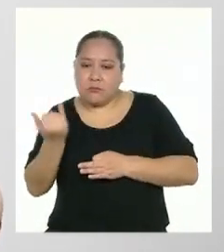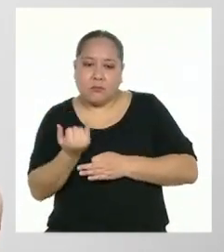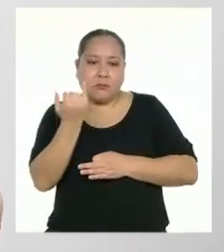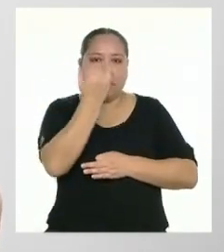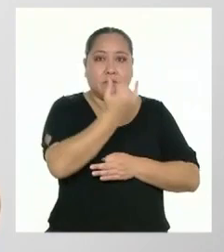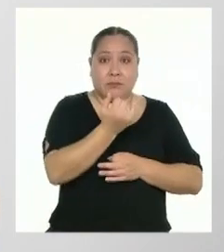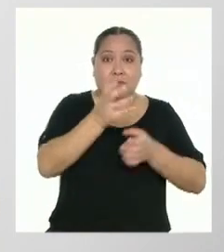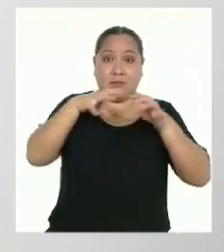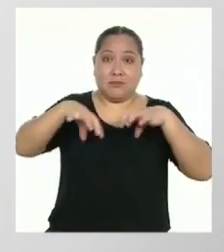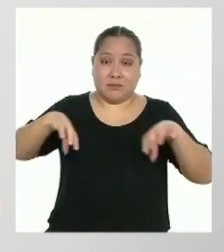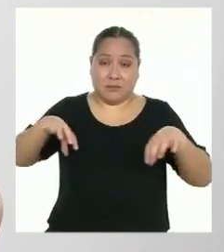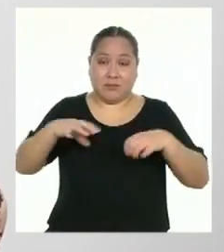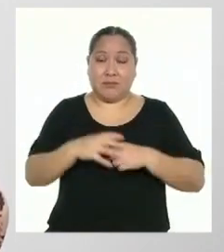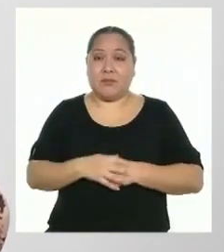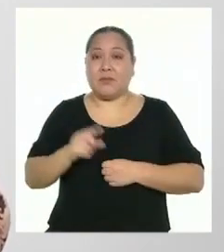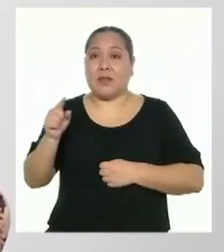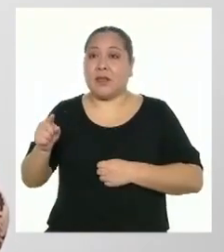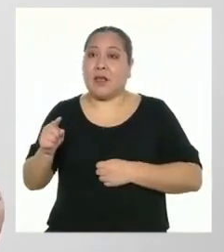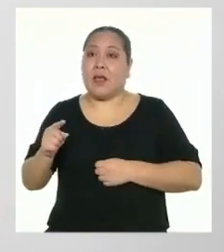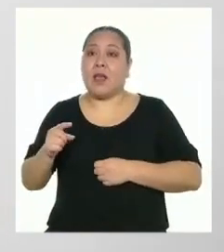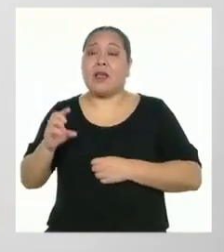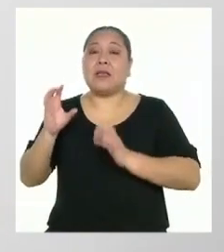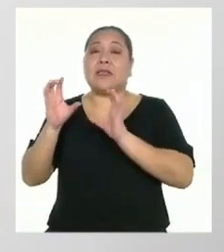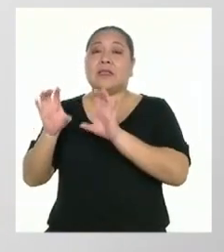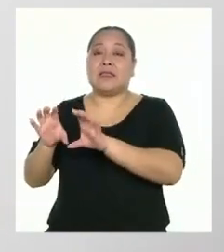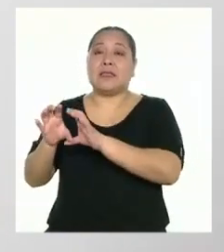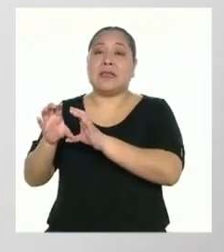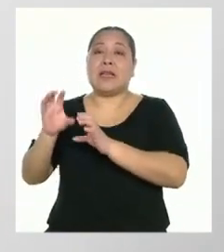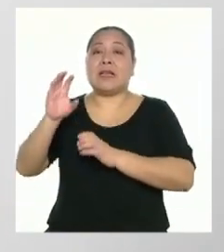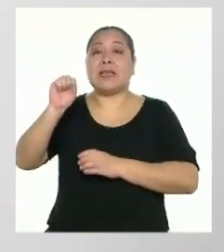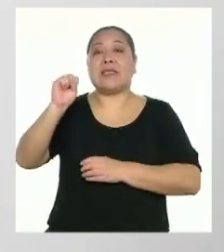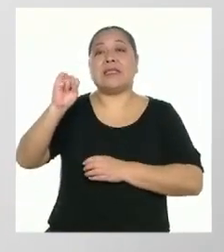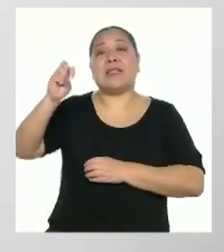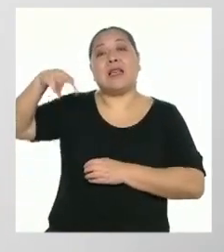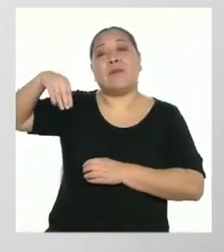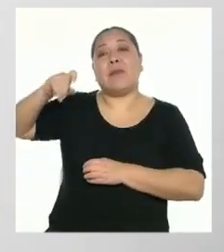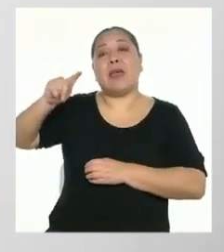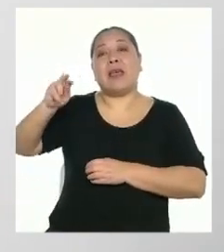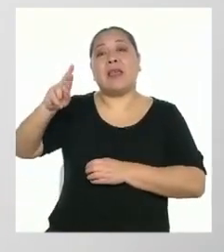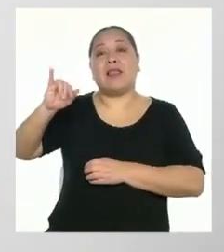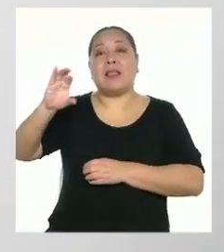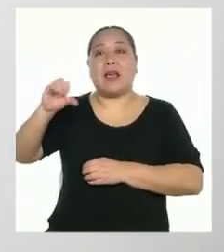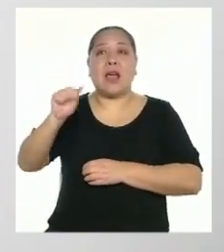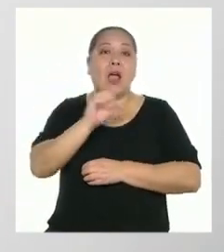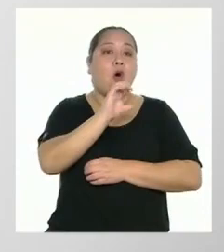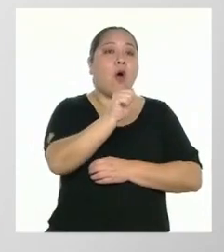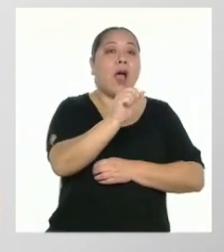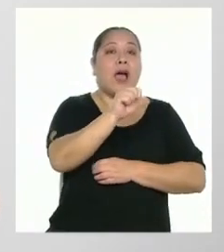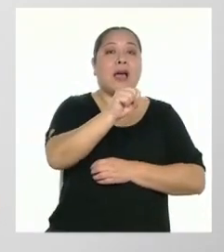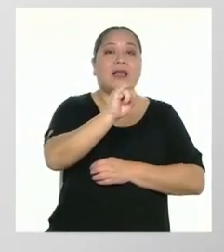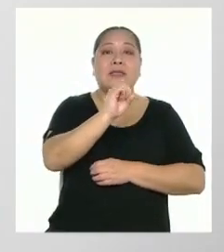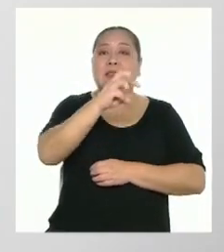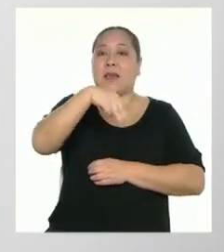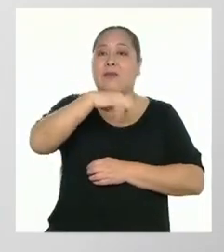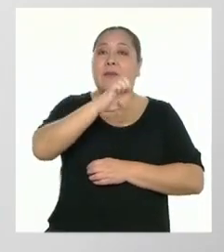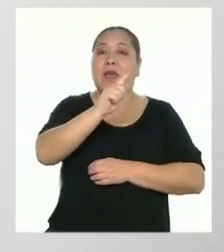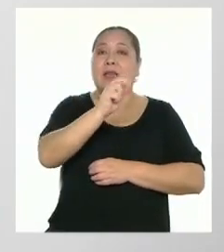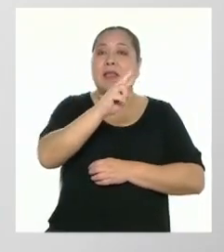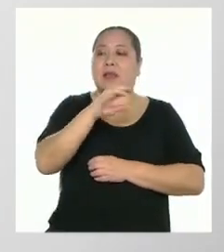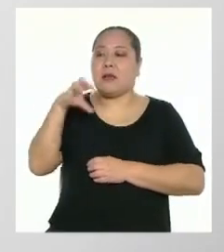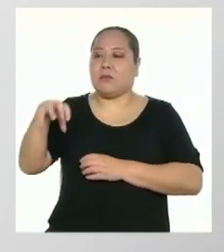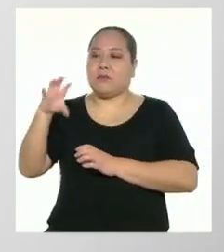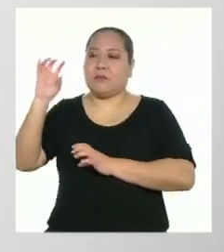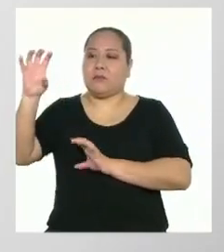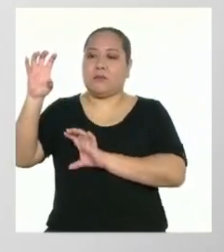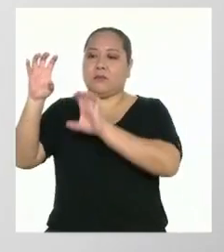un periódico mural, de forma simétrica o asimétrica. La disposición simétrica les da la misma